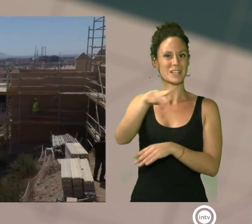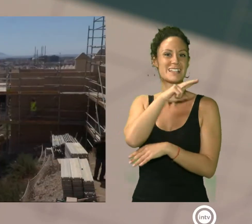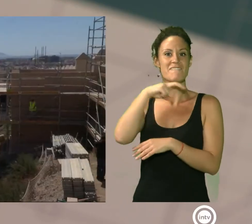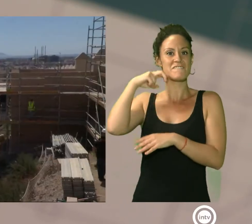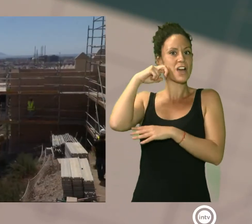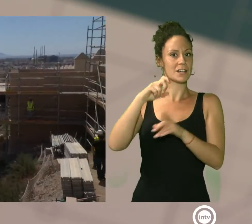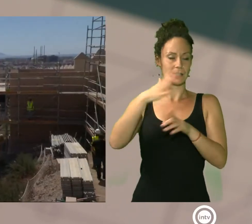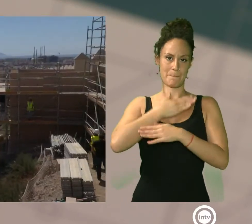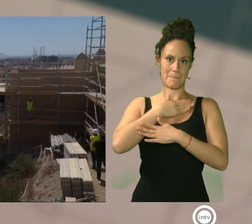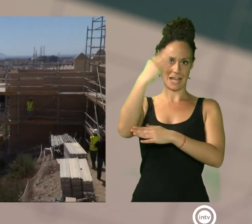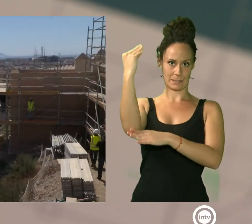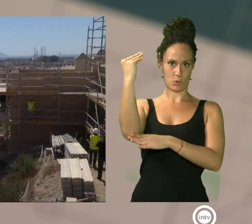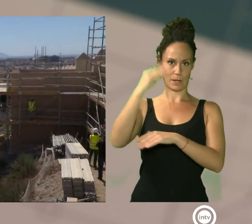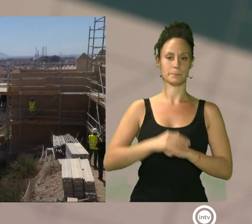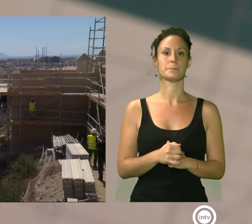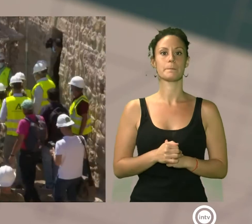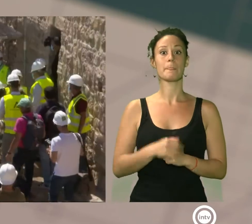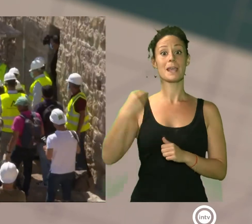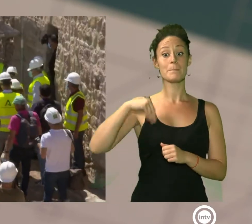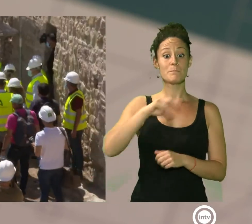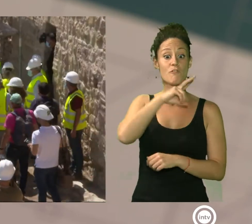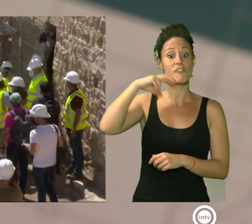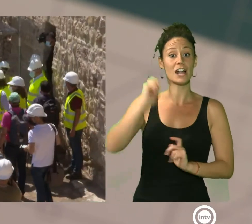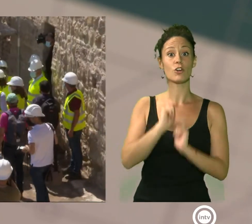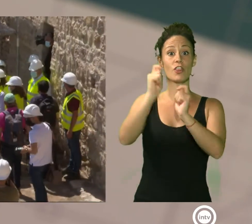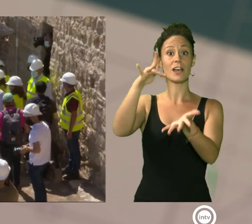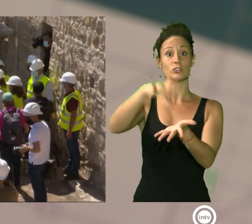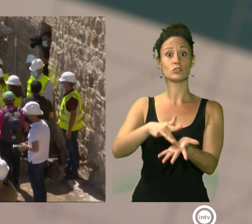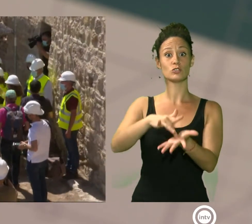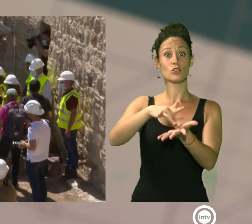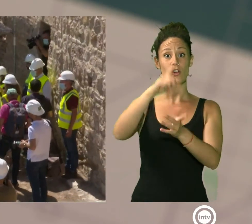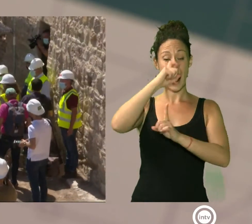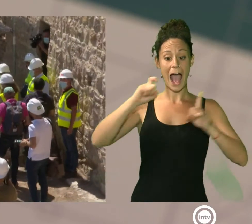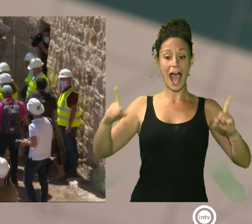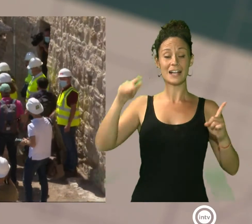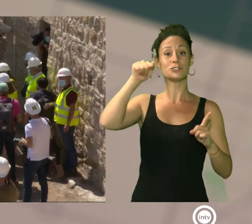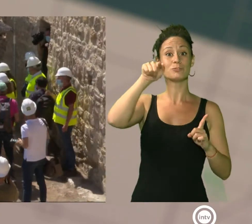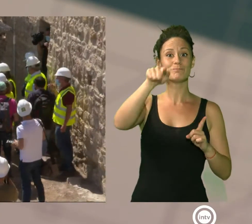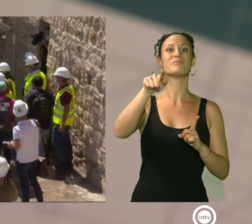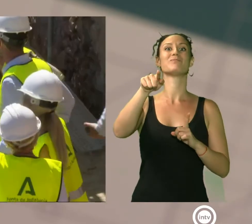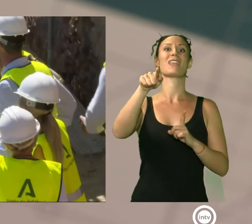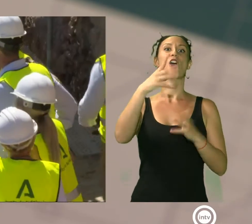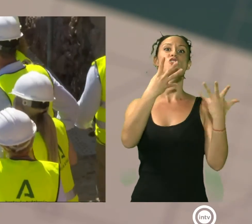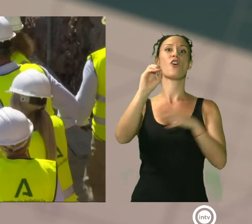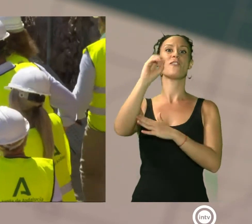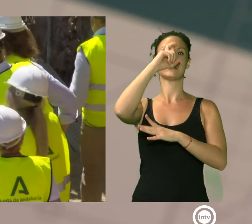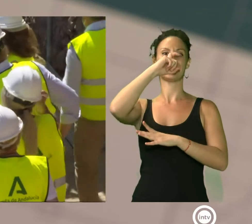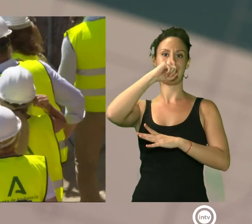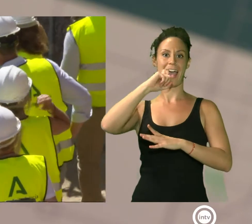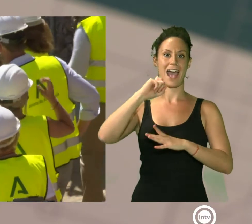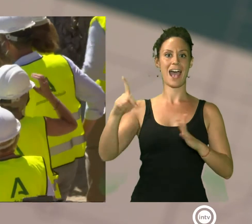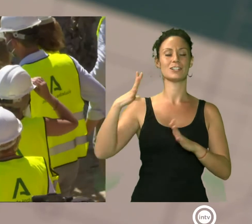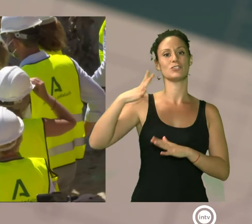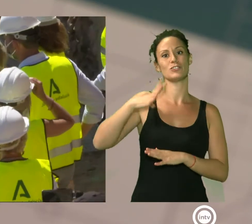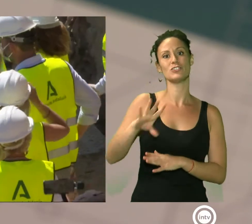Una apuesta en valor que se está acometiendo justo en un año en el que la Alcazaba cumple 90 años desde que fuera declarada Monumento